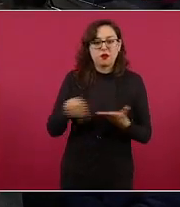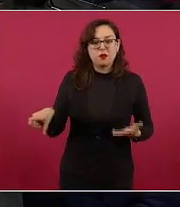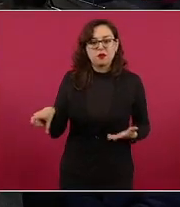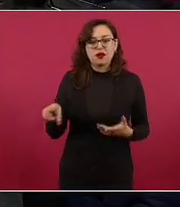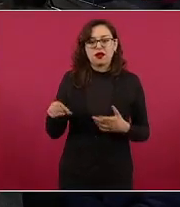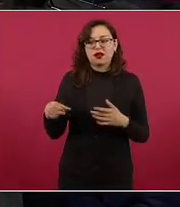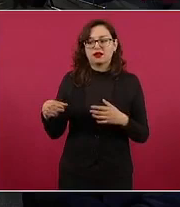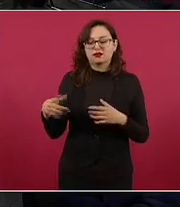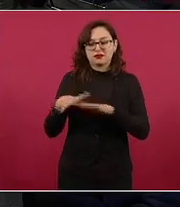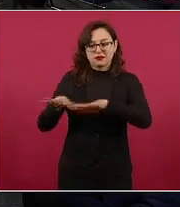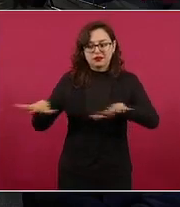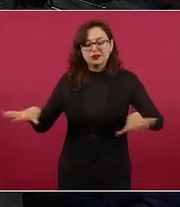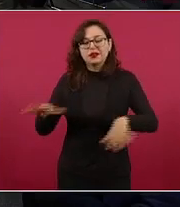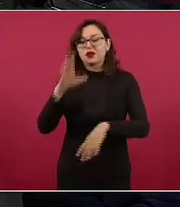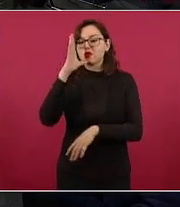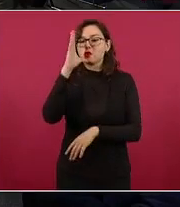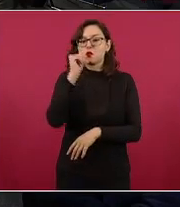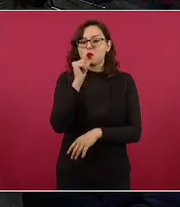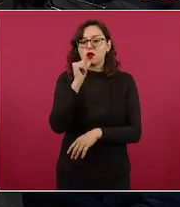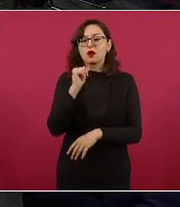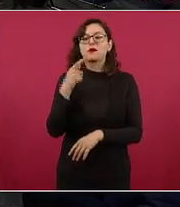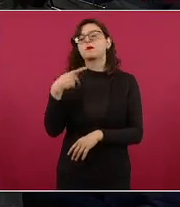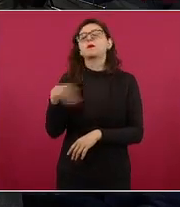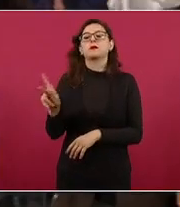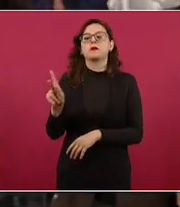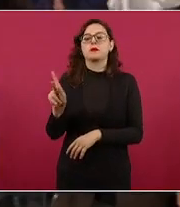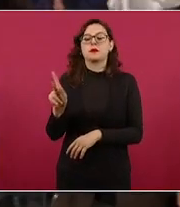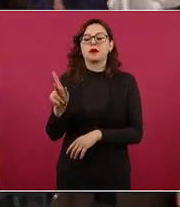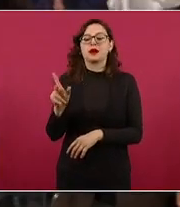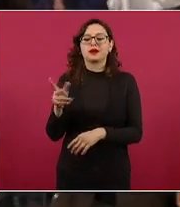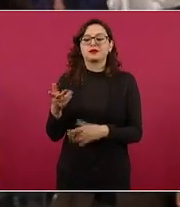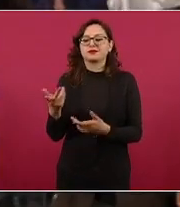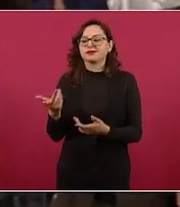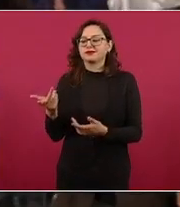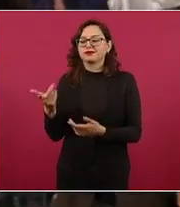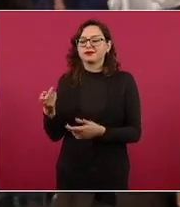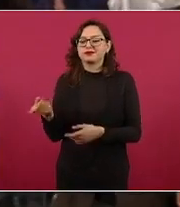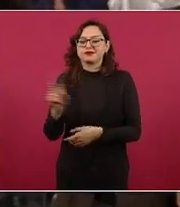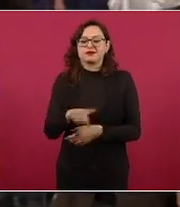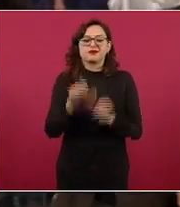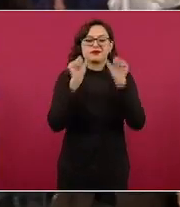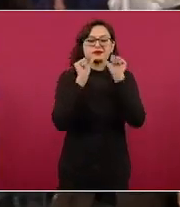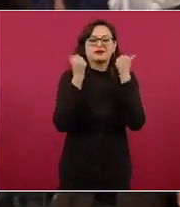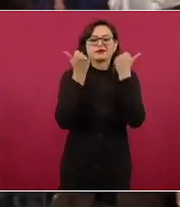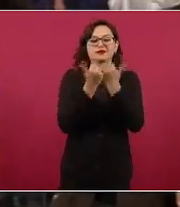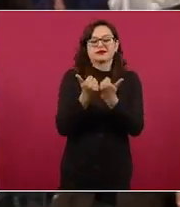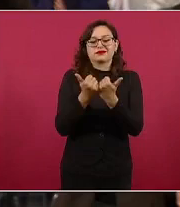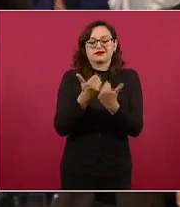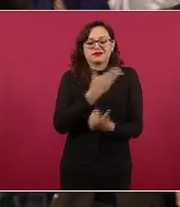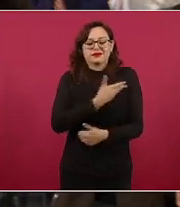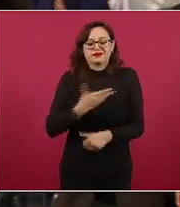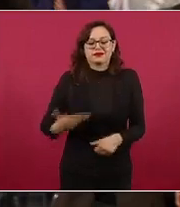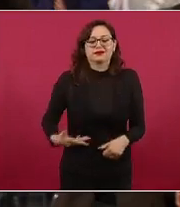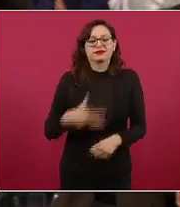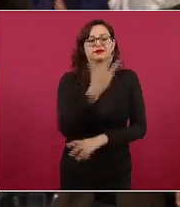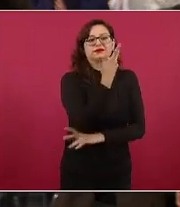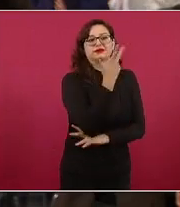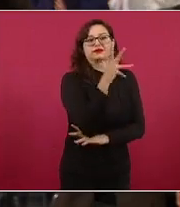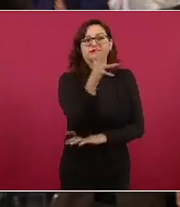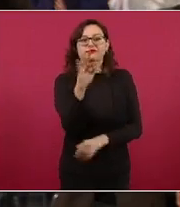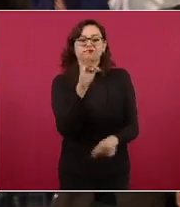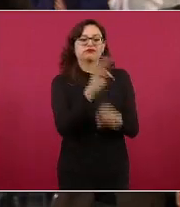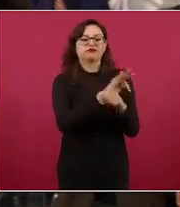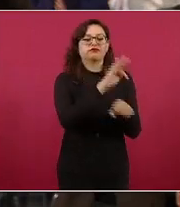asociación civil en la que es directora es defendiendo el derecho de un medio ambiente sano que es a quien le están otorgando estos